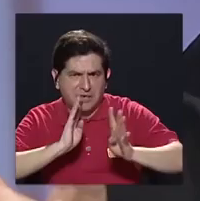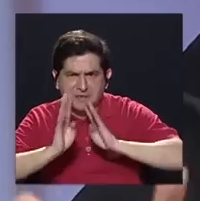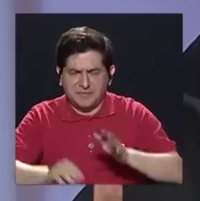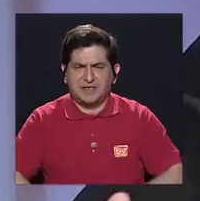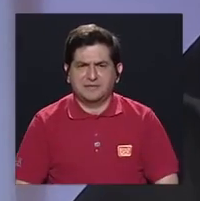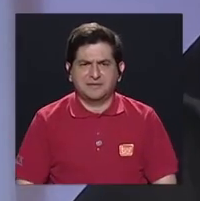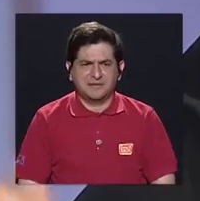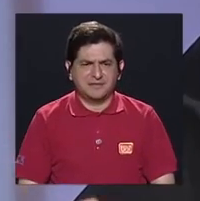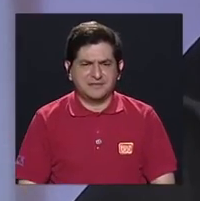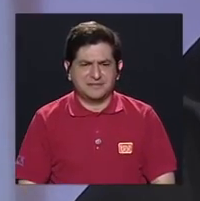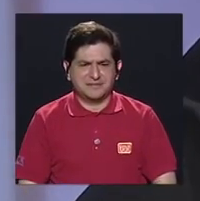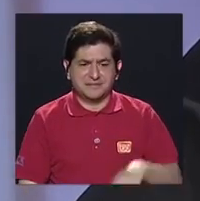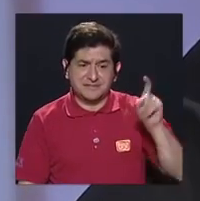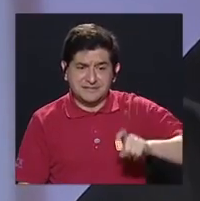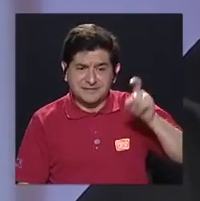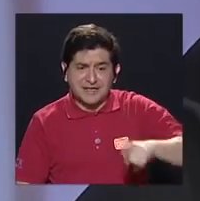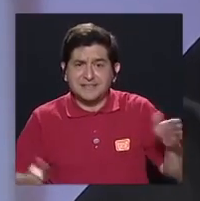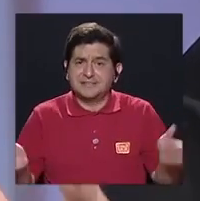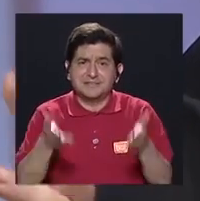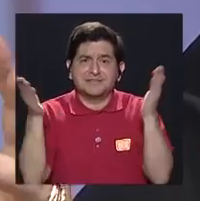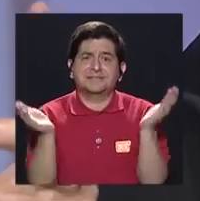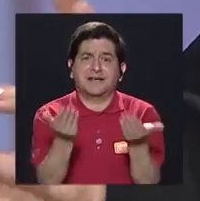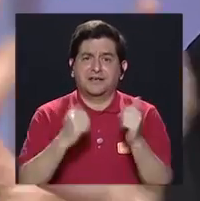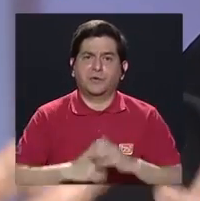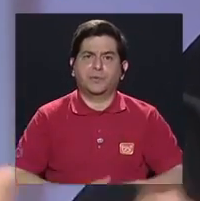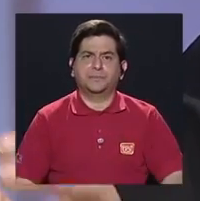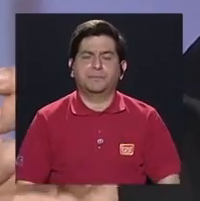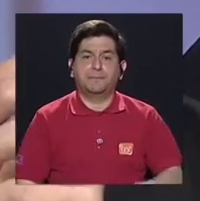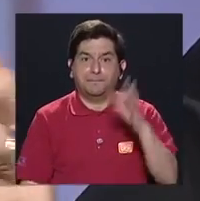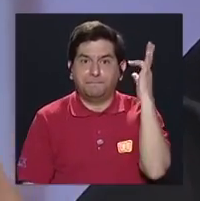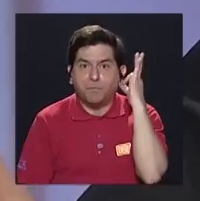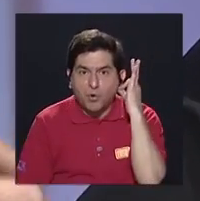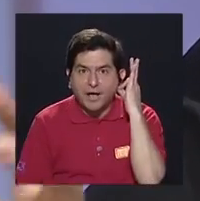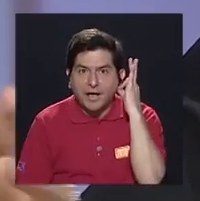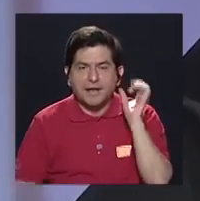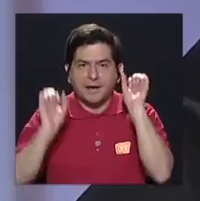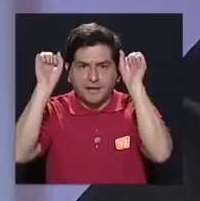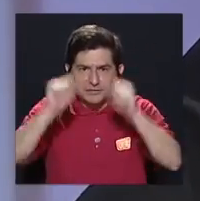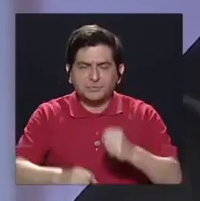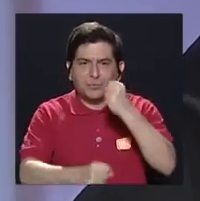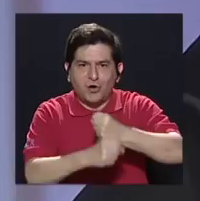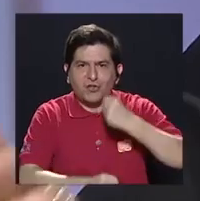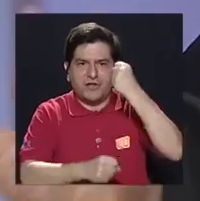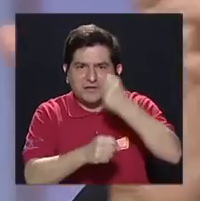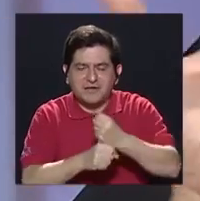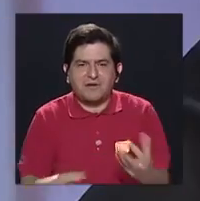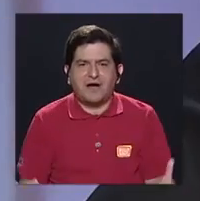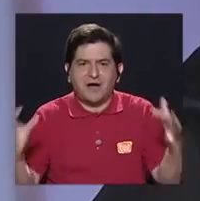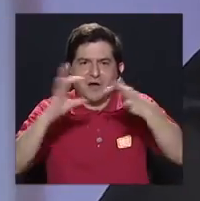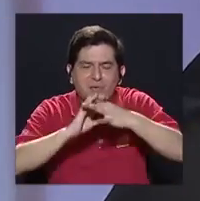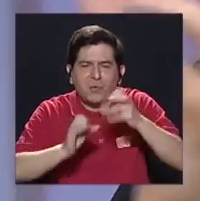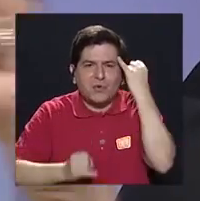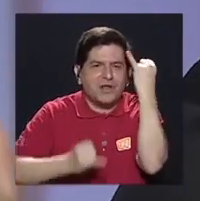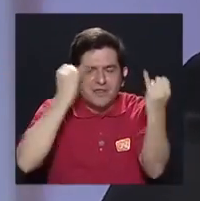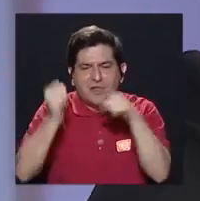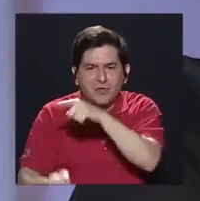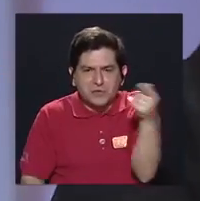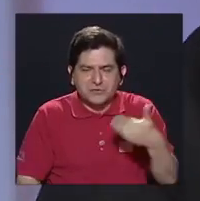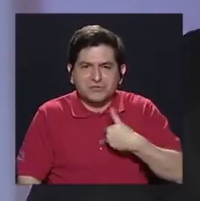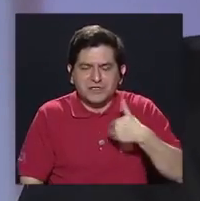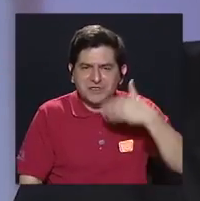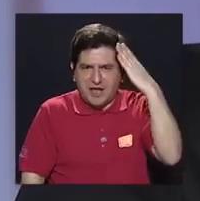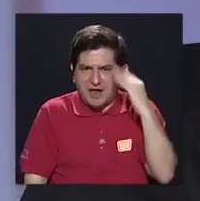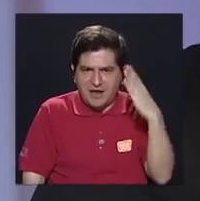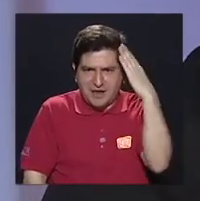son lo que deberíamos promover. Que las mujeres, que podamos trabajar en forma conjunta las ideas que ustedes tienen con las